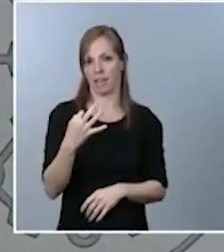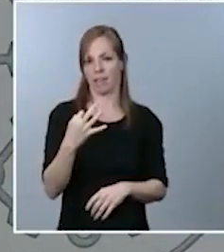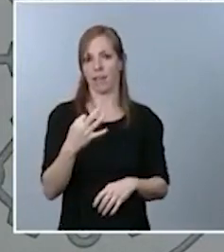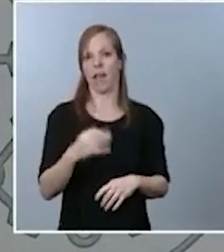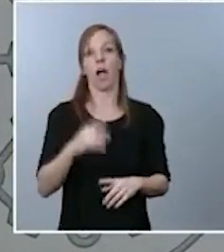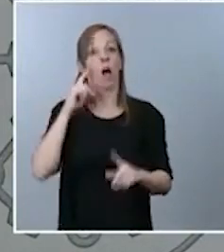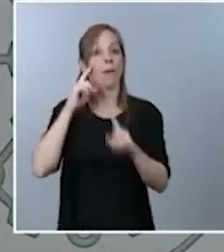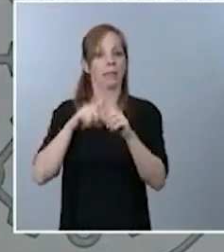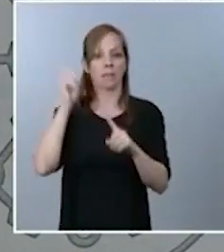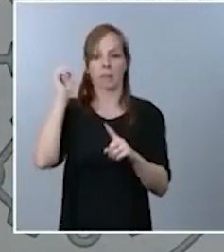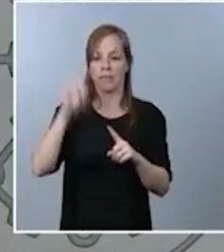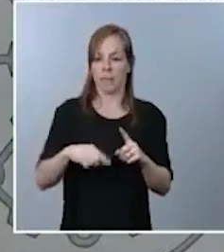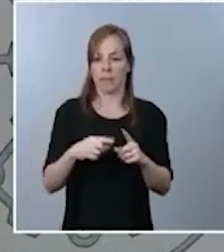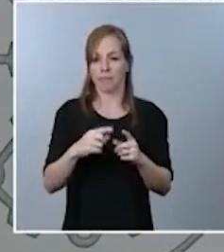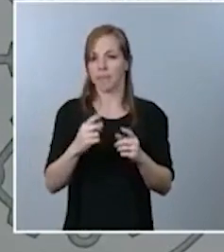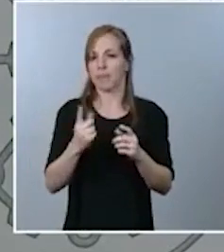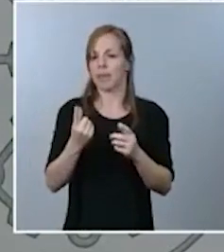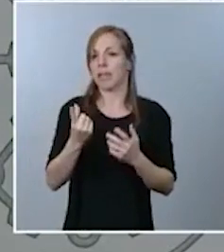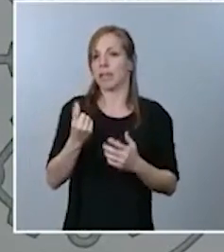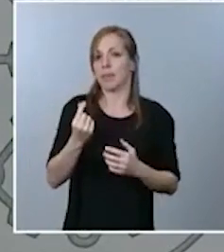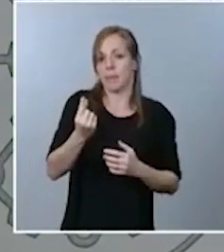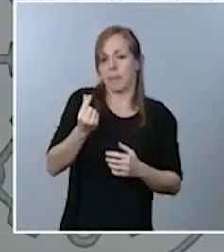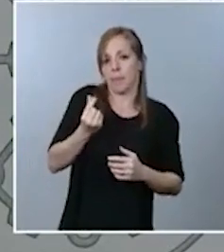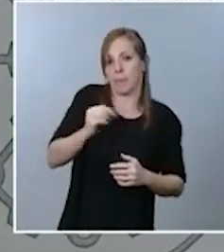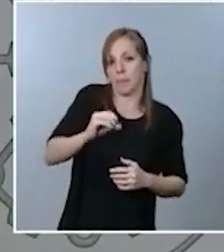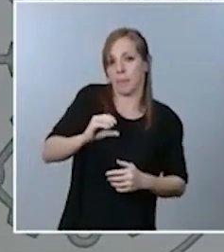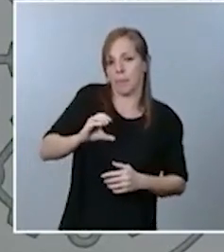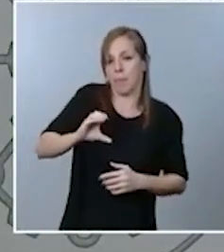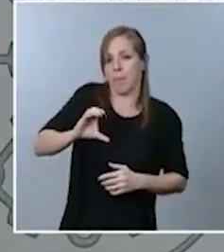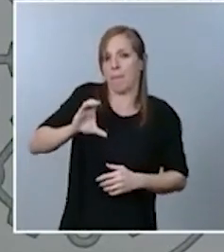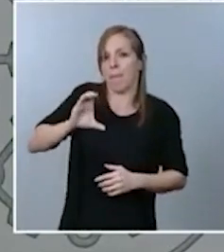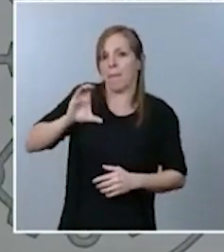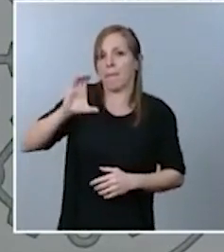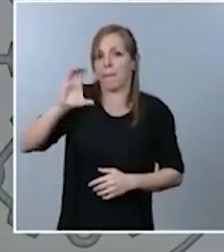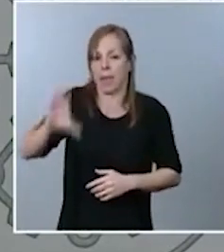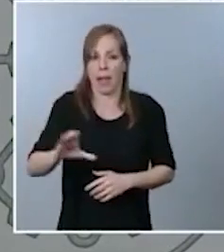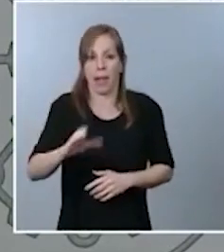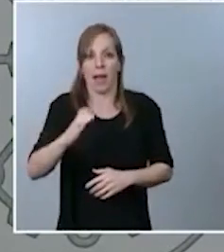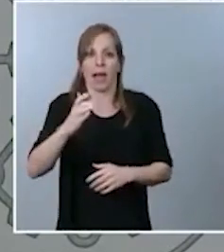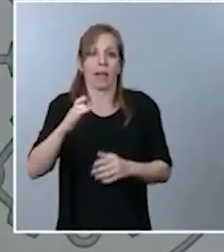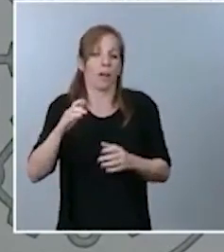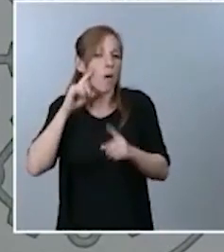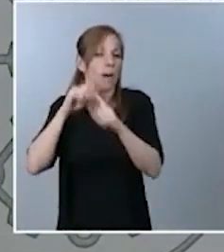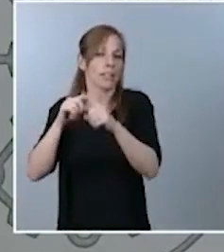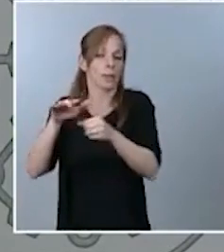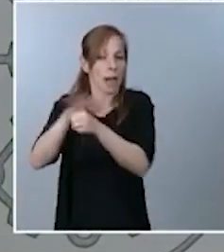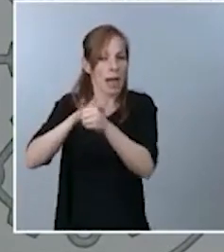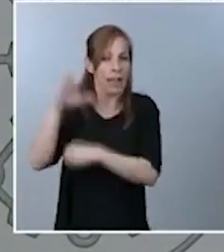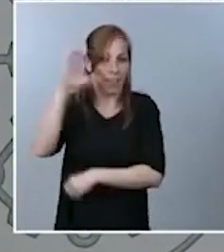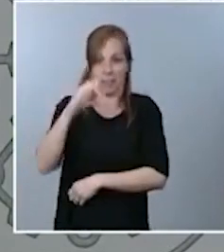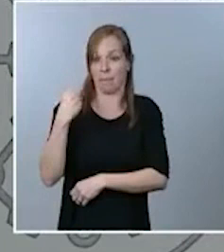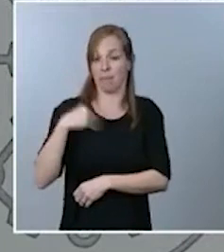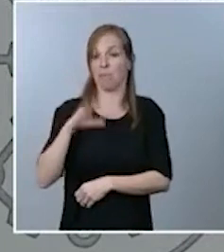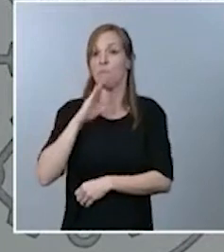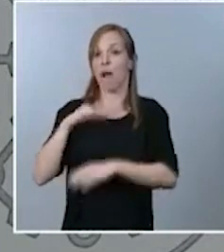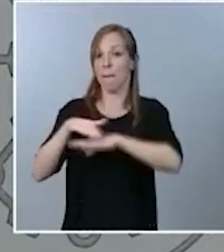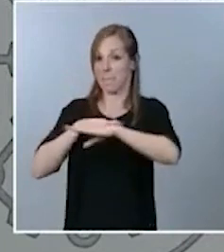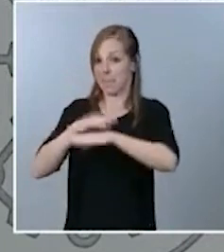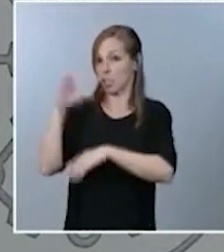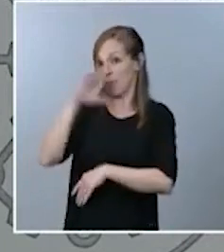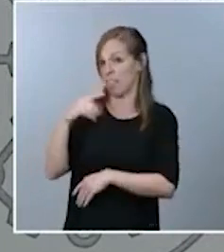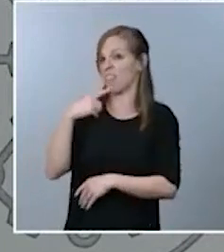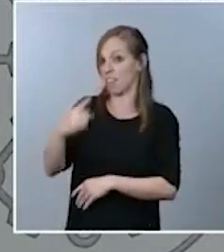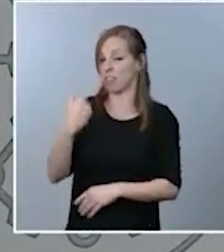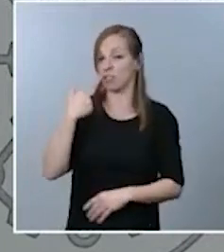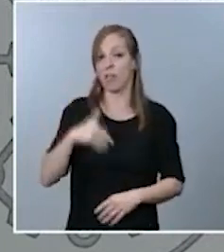significativas de incremento que sufren áreas tan importantes como la ciencia, tal como acaba de expresar el ministro de Ciencia, o